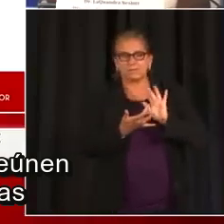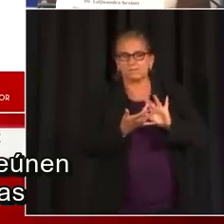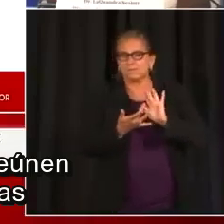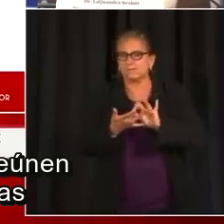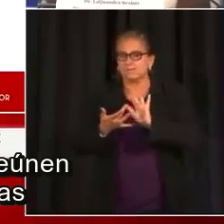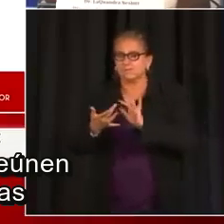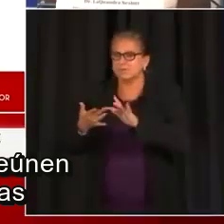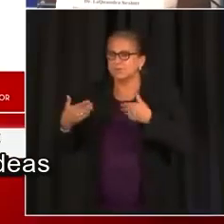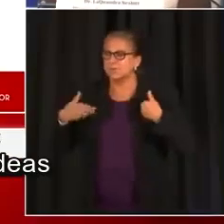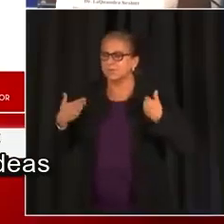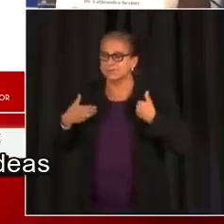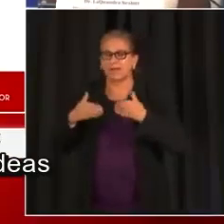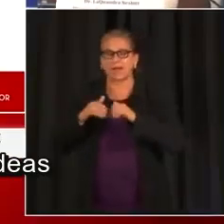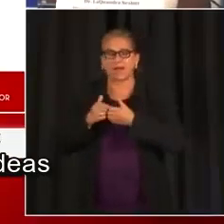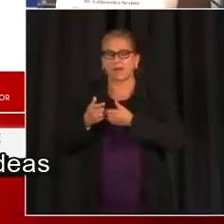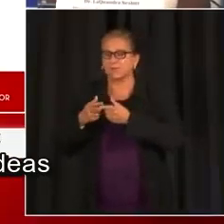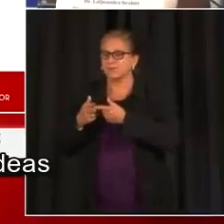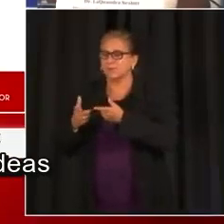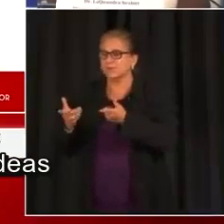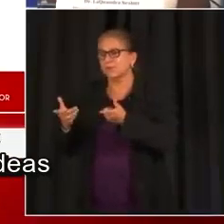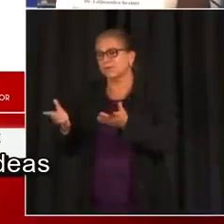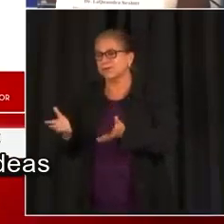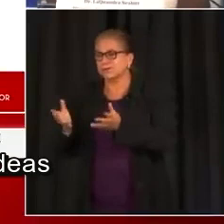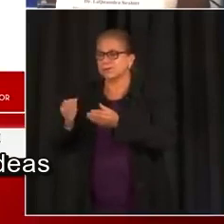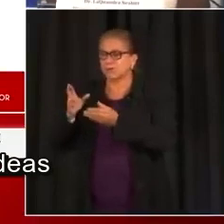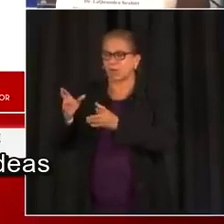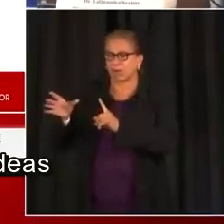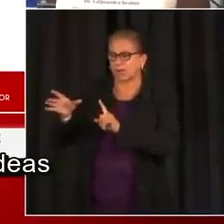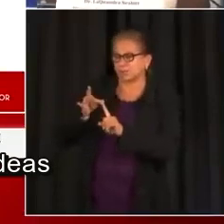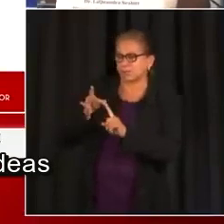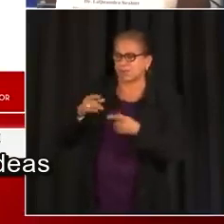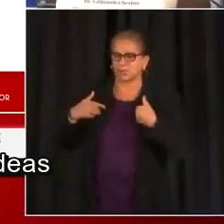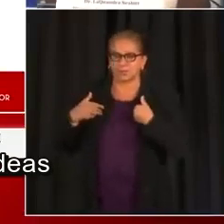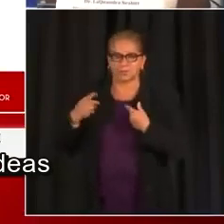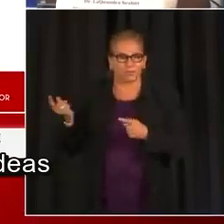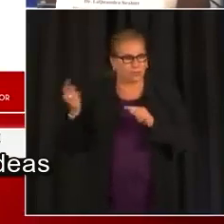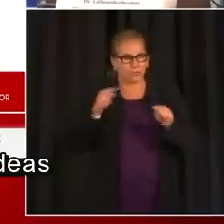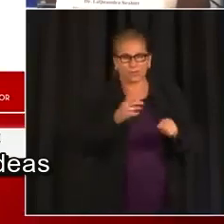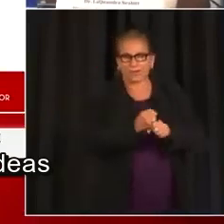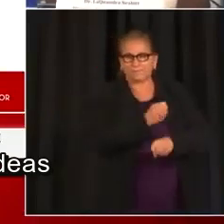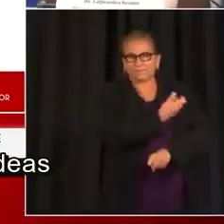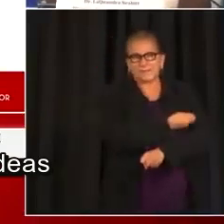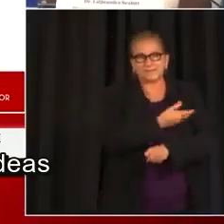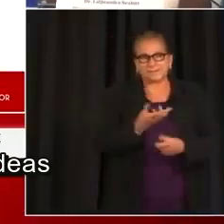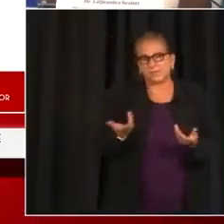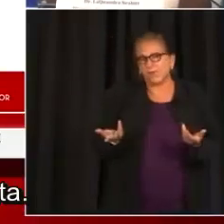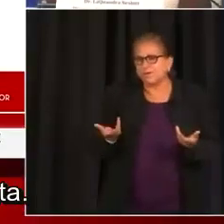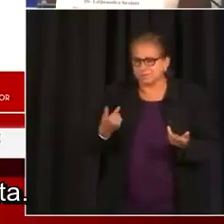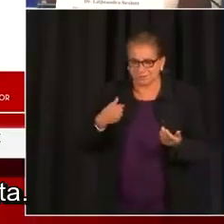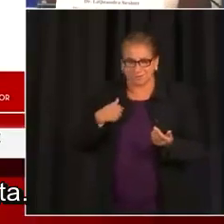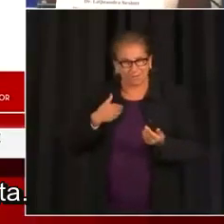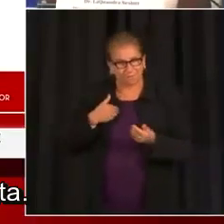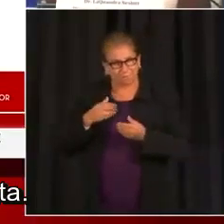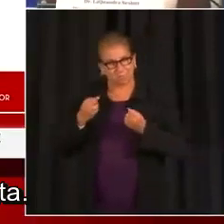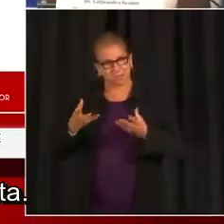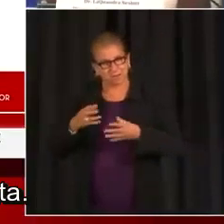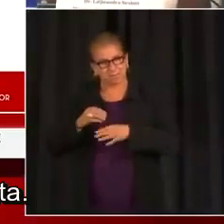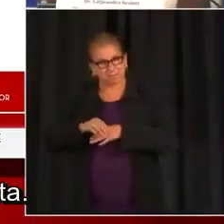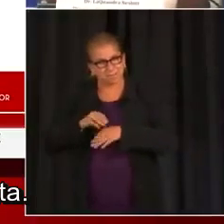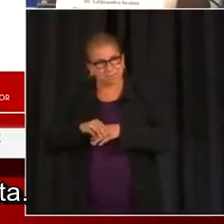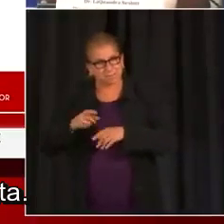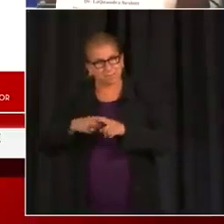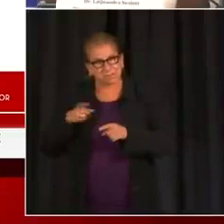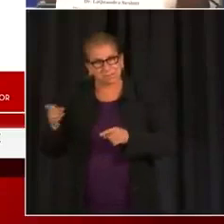sus experiencias con la vacuna y que compartan sus ideas de por qué se vacunaron y que respondan cualquier